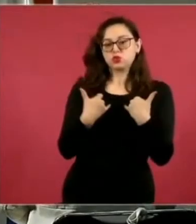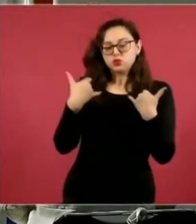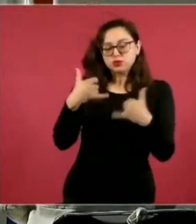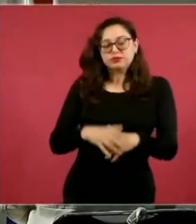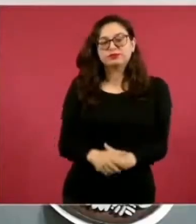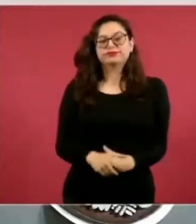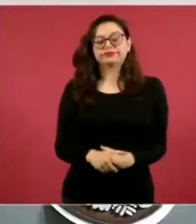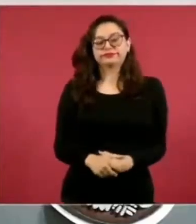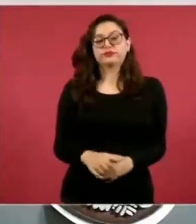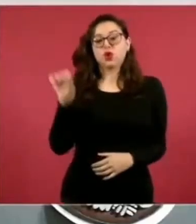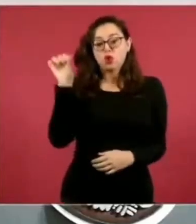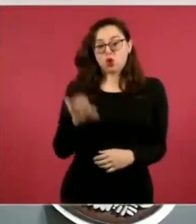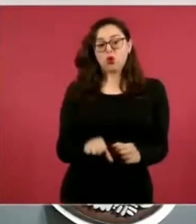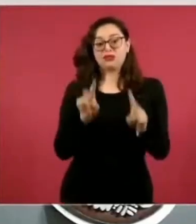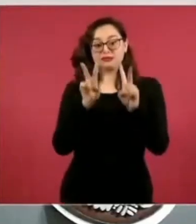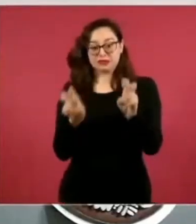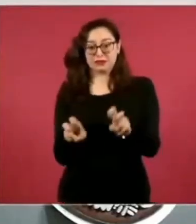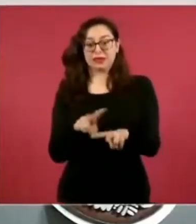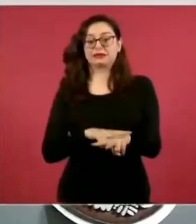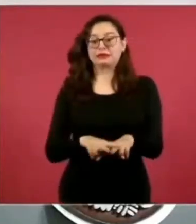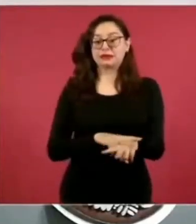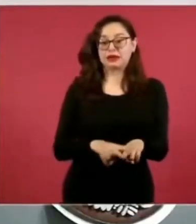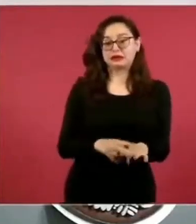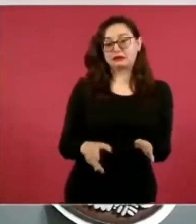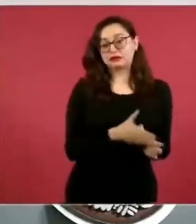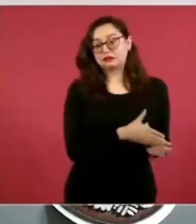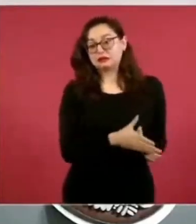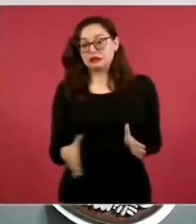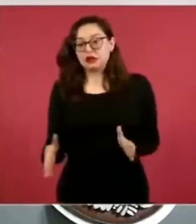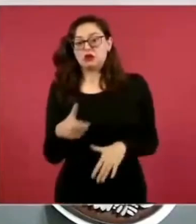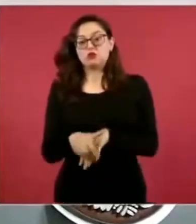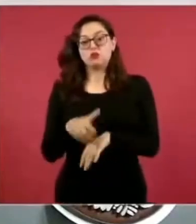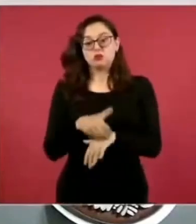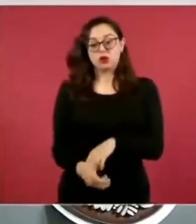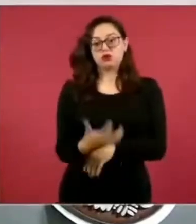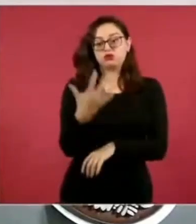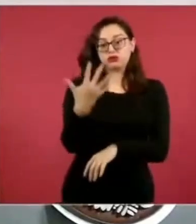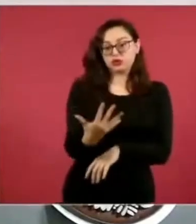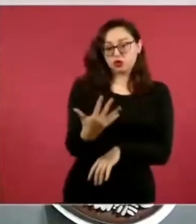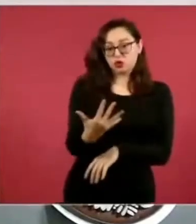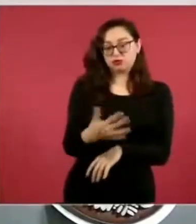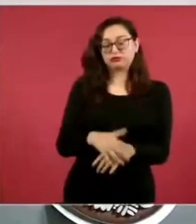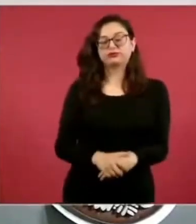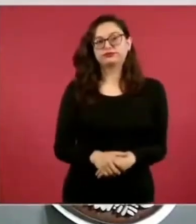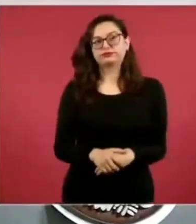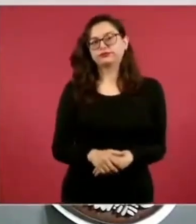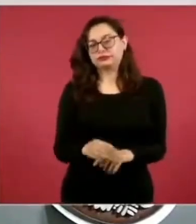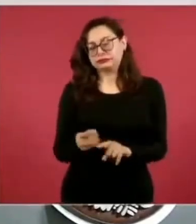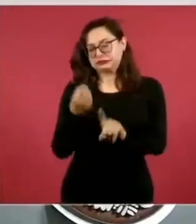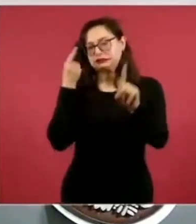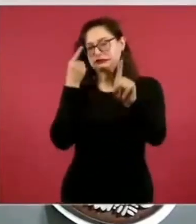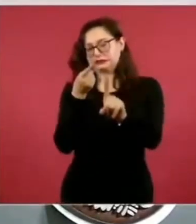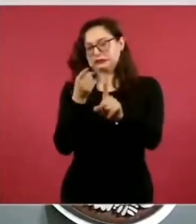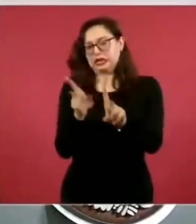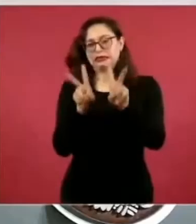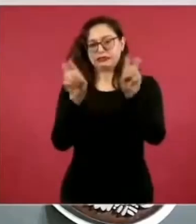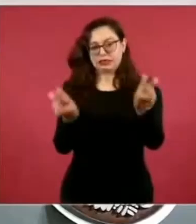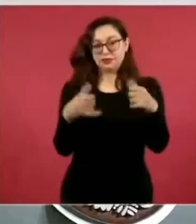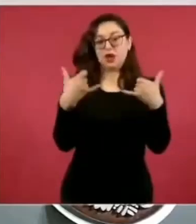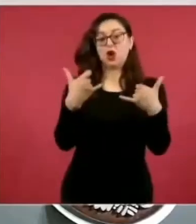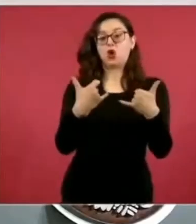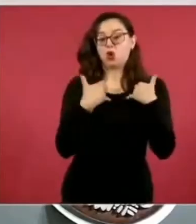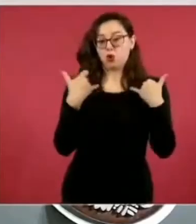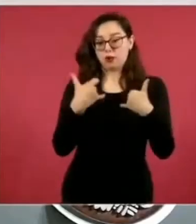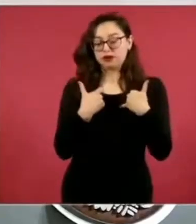proyecto muy importante. Y hablando también de los jóvenes, de las jóvenes, hoy se ha convertido también